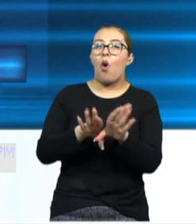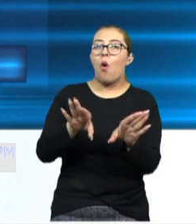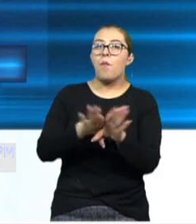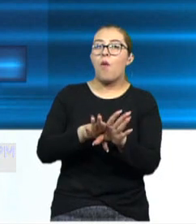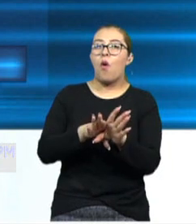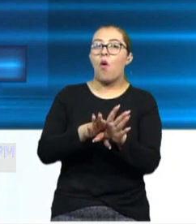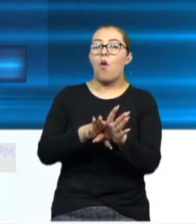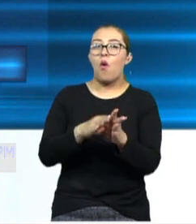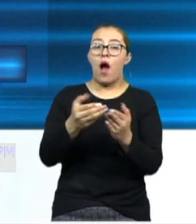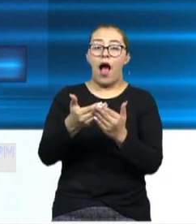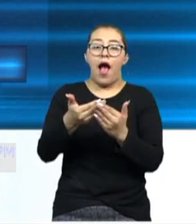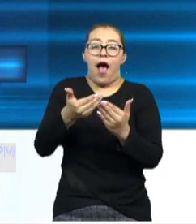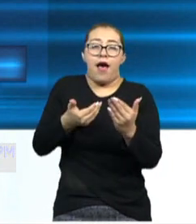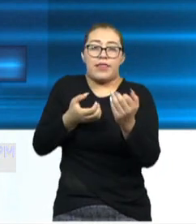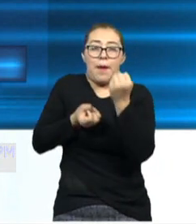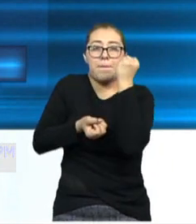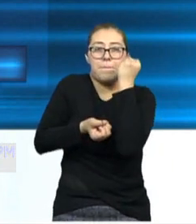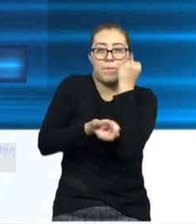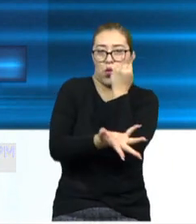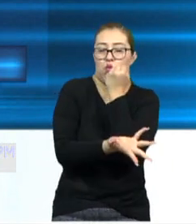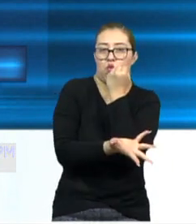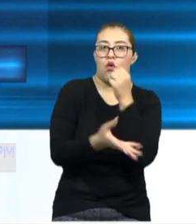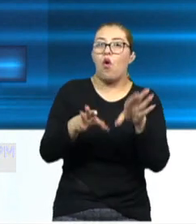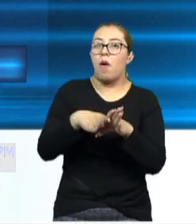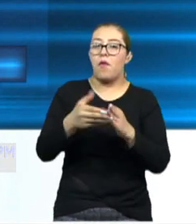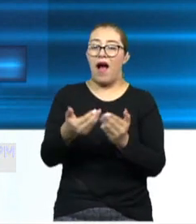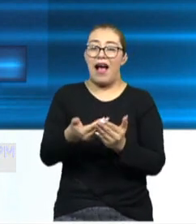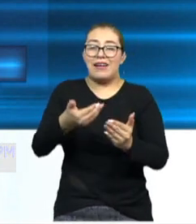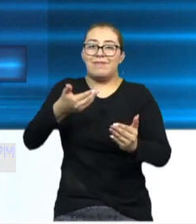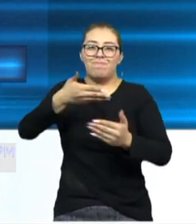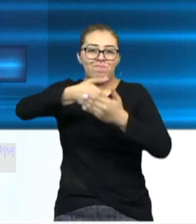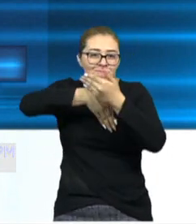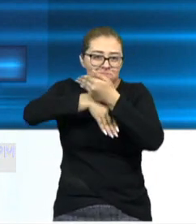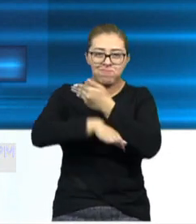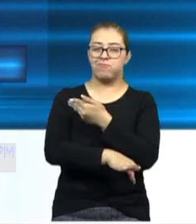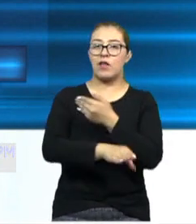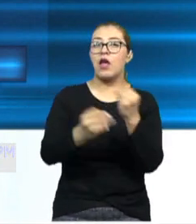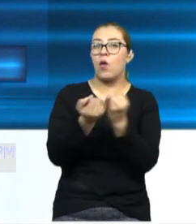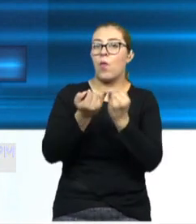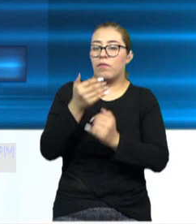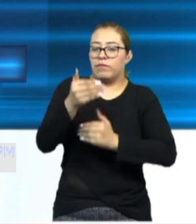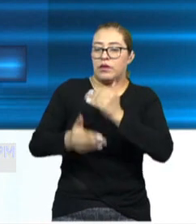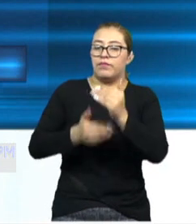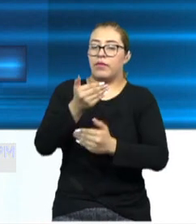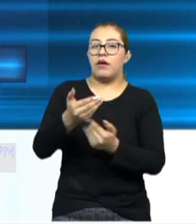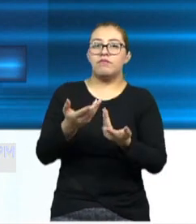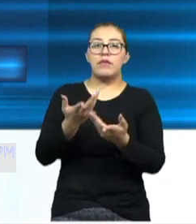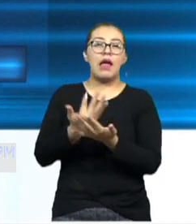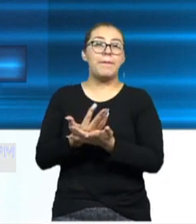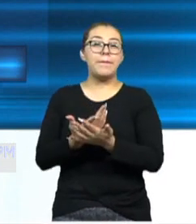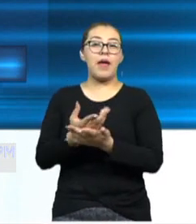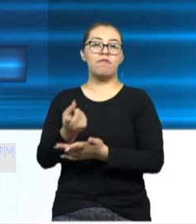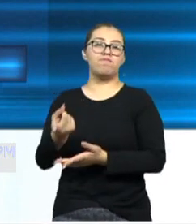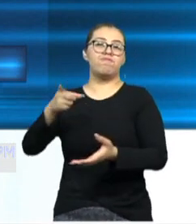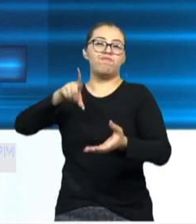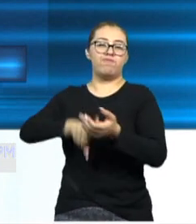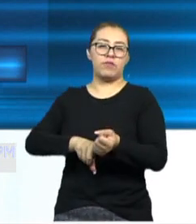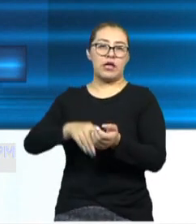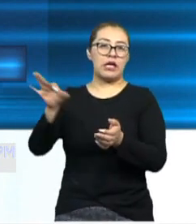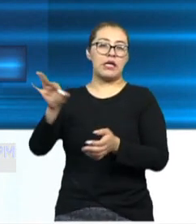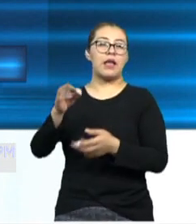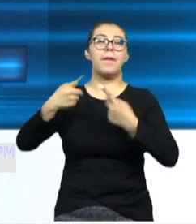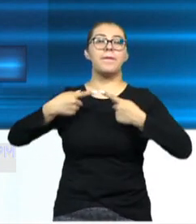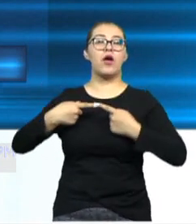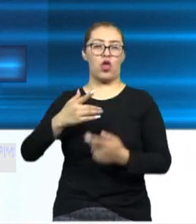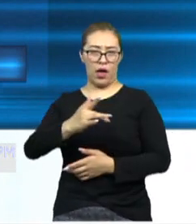partos prematuros, amenazas de partos prematuros, mientras se da el proceso infeccioso, ya sea sintomático o